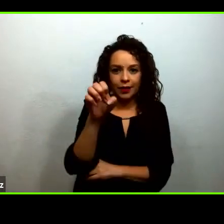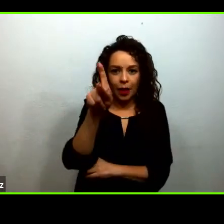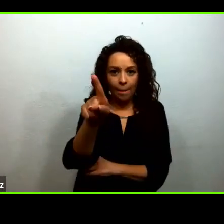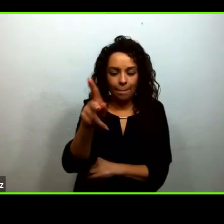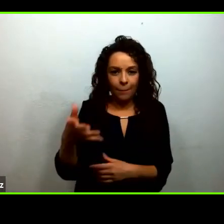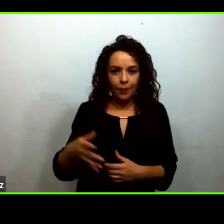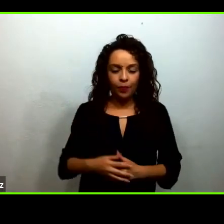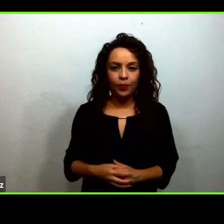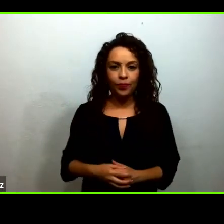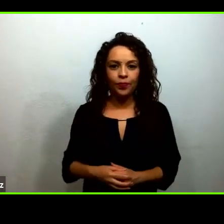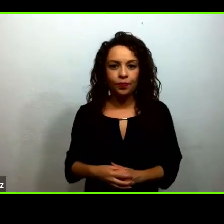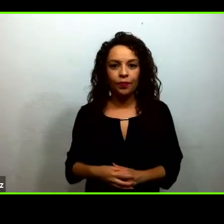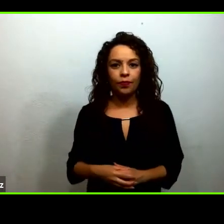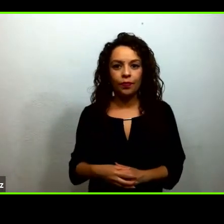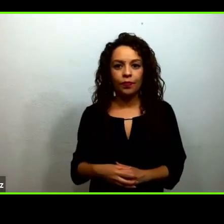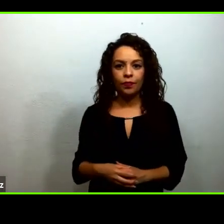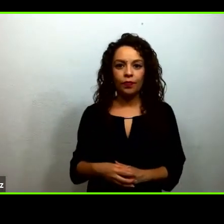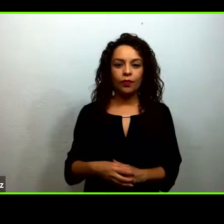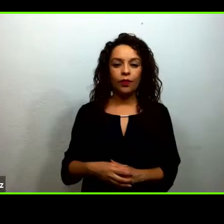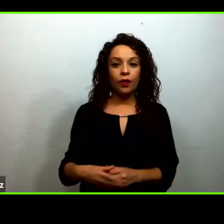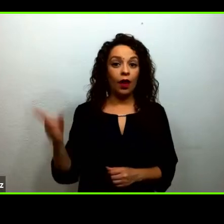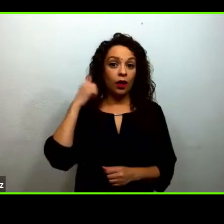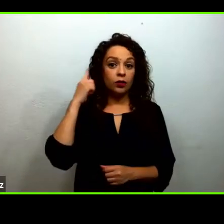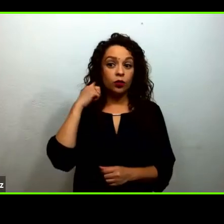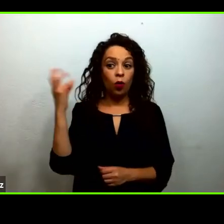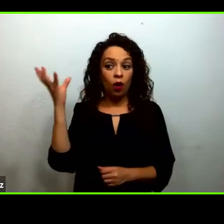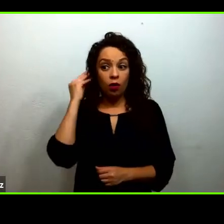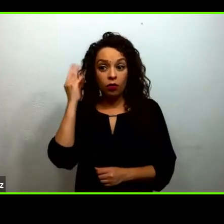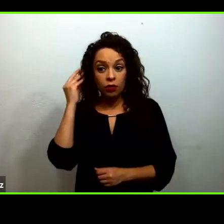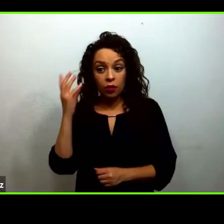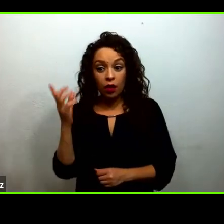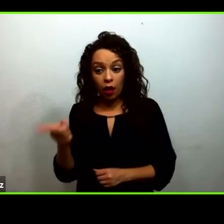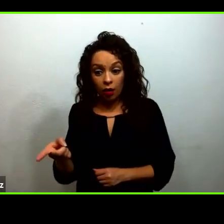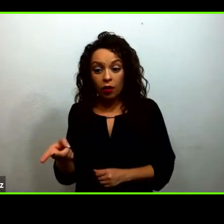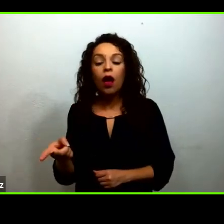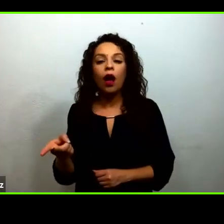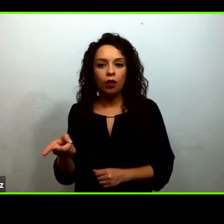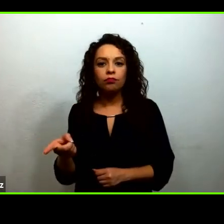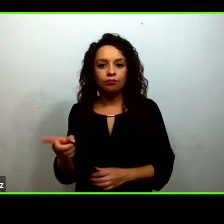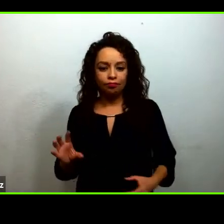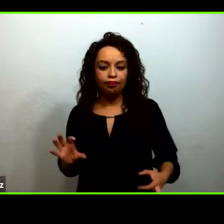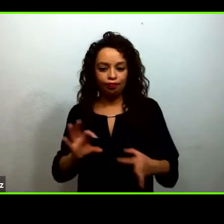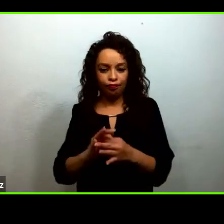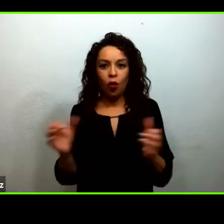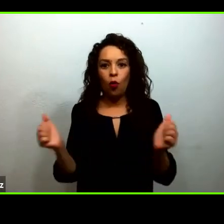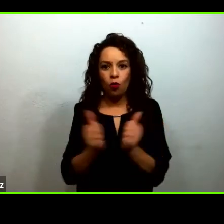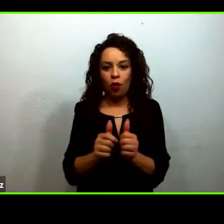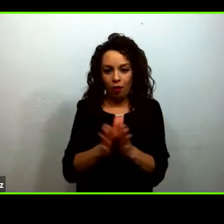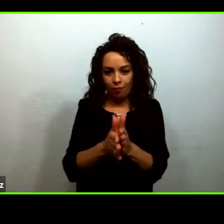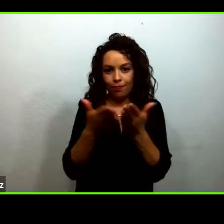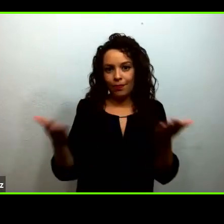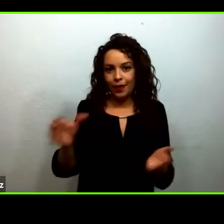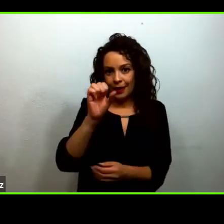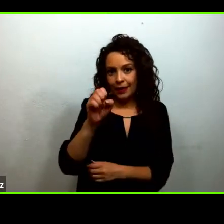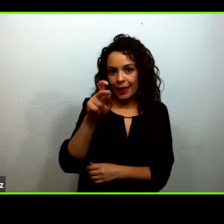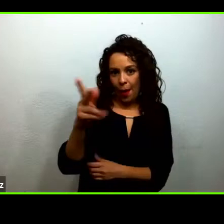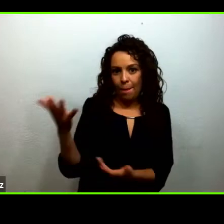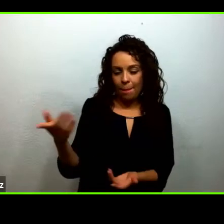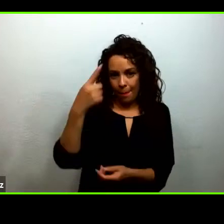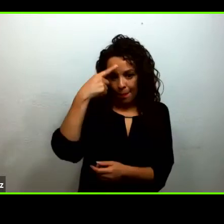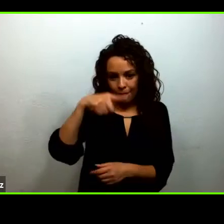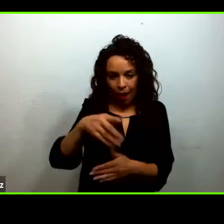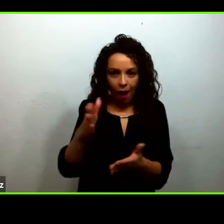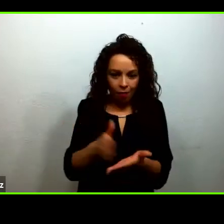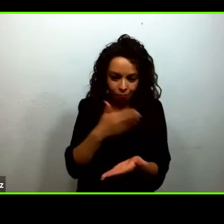la radio estaba ampliamente vinculada a los cuadernillos y los cuadernillos que hicimos bajo este